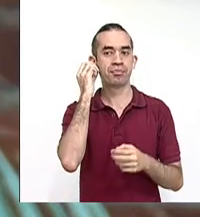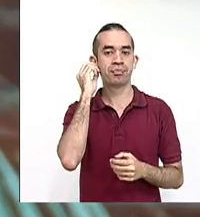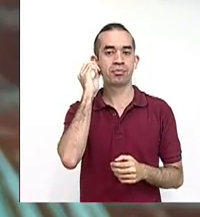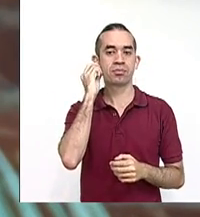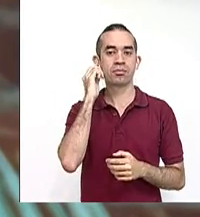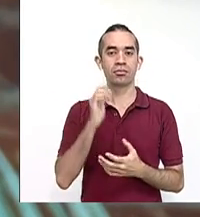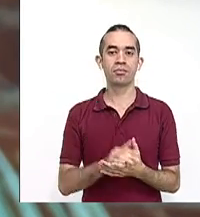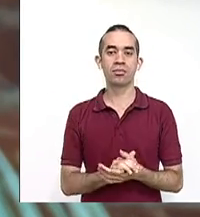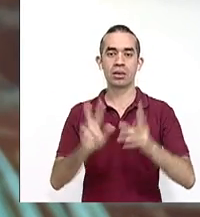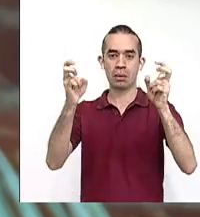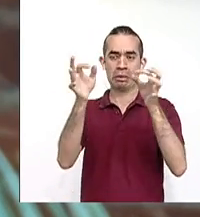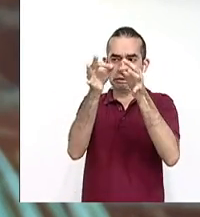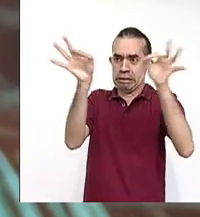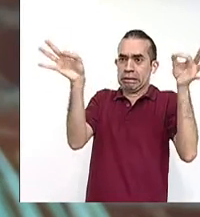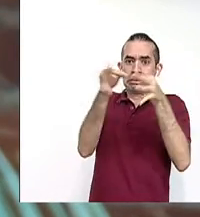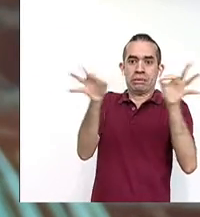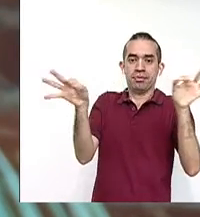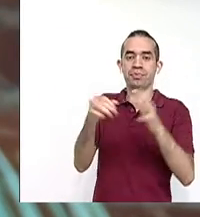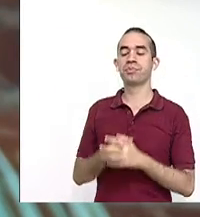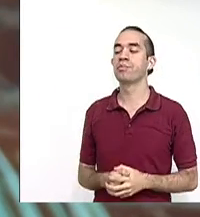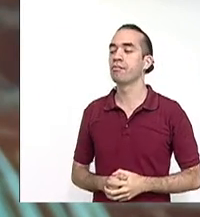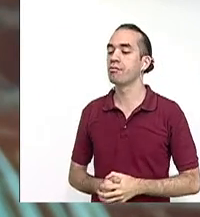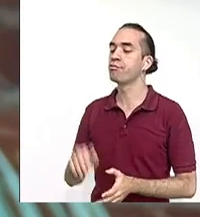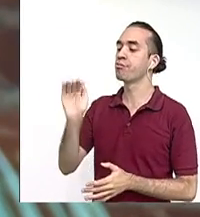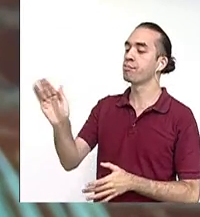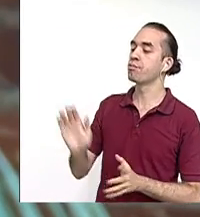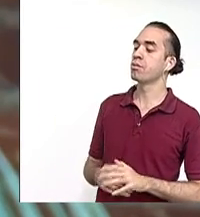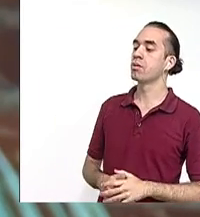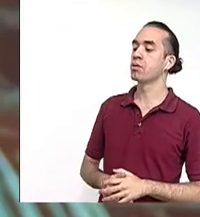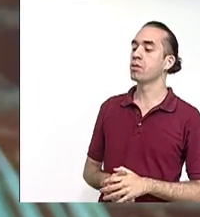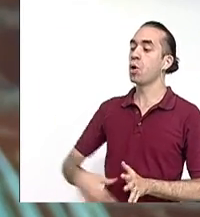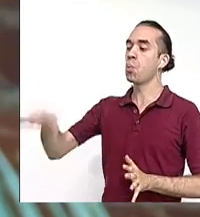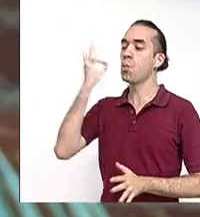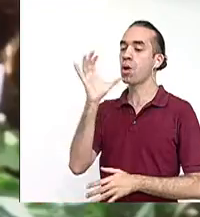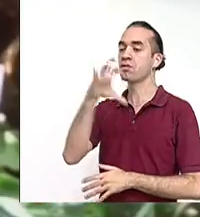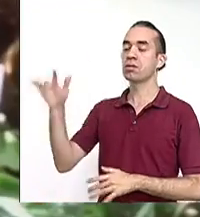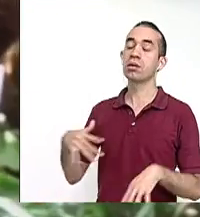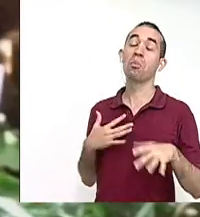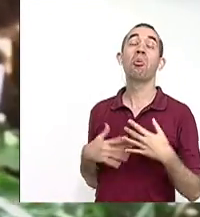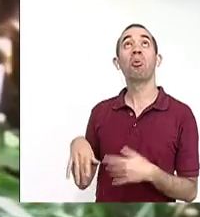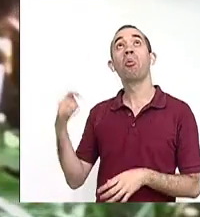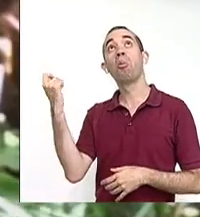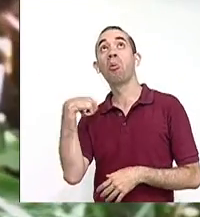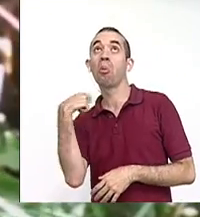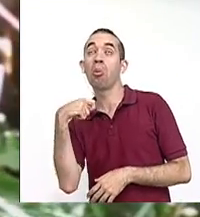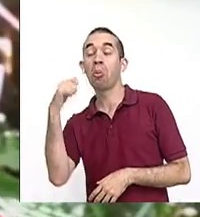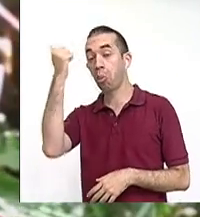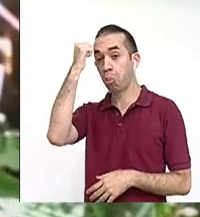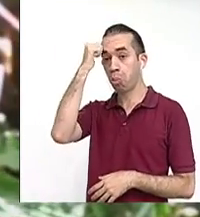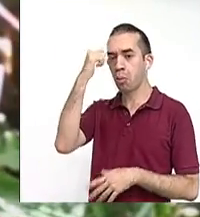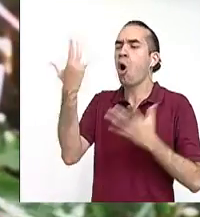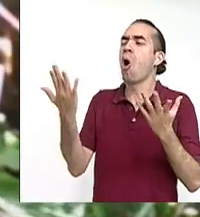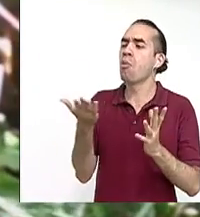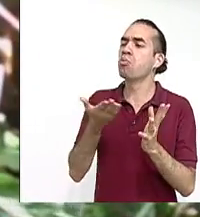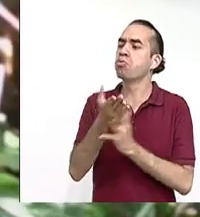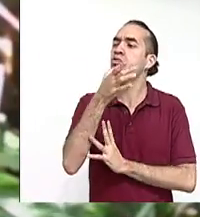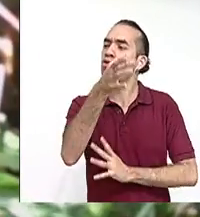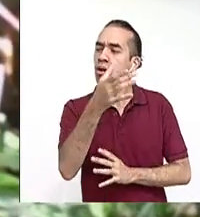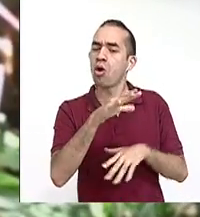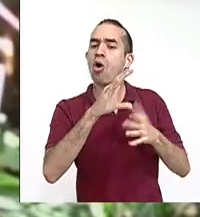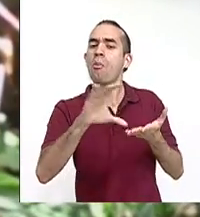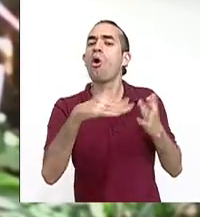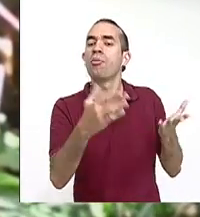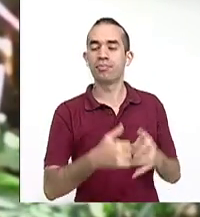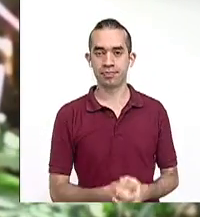sugiere al colegio para librar a la mujer costarricense de la frivolidad ambiente. Ya a esta edad que tengo me sorprendió